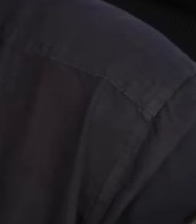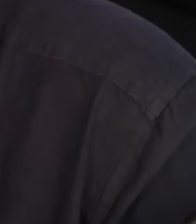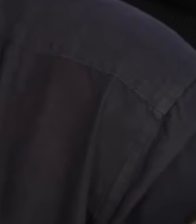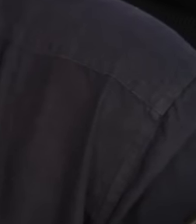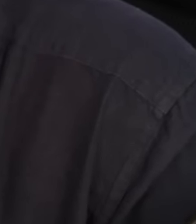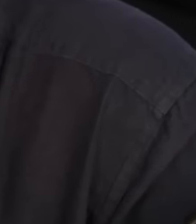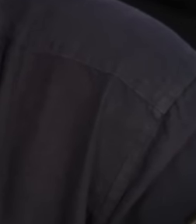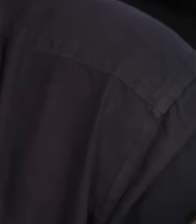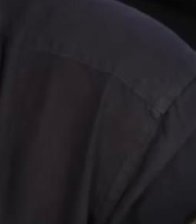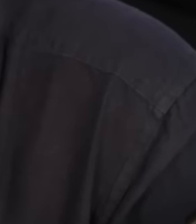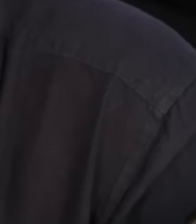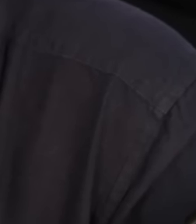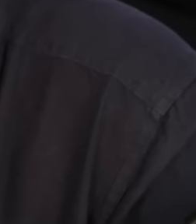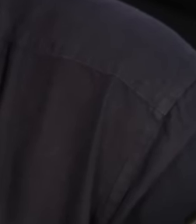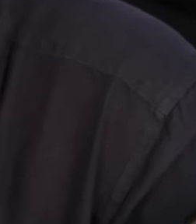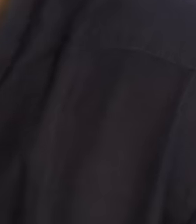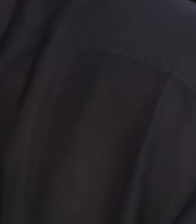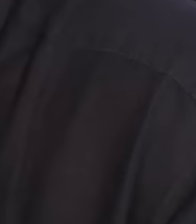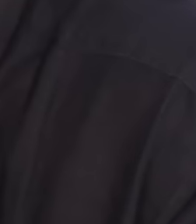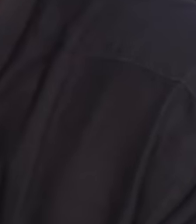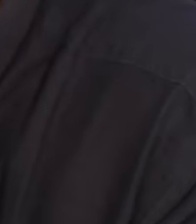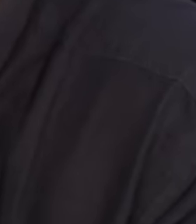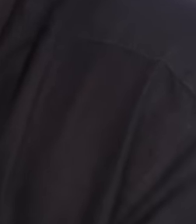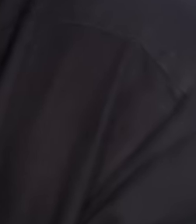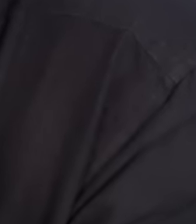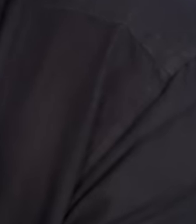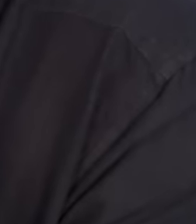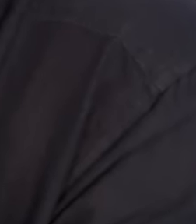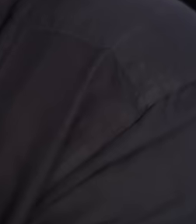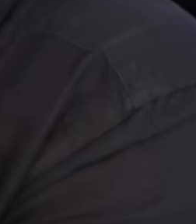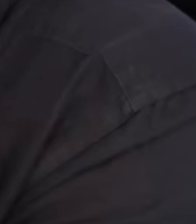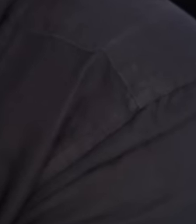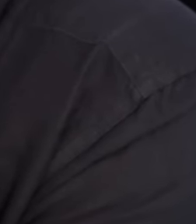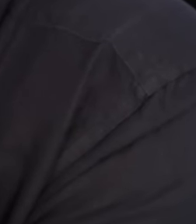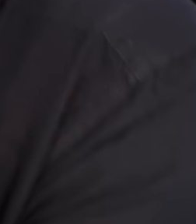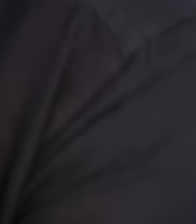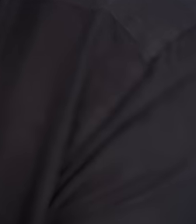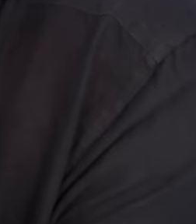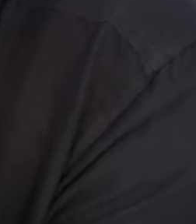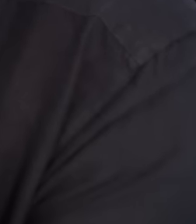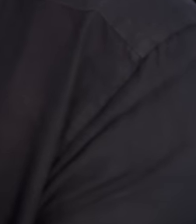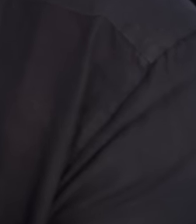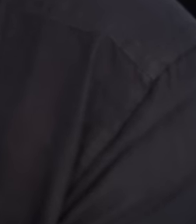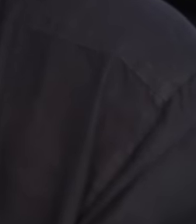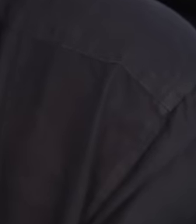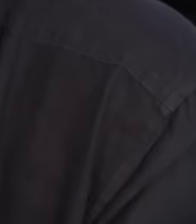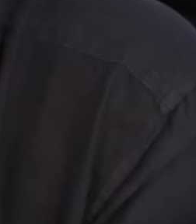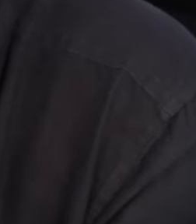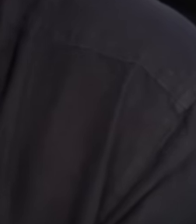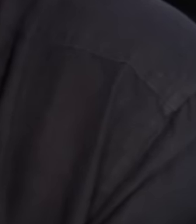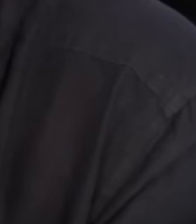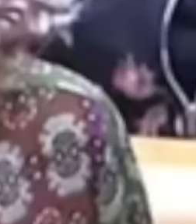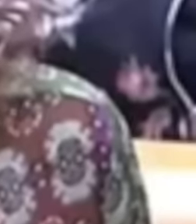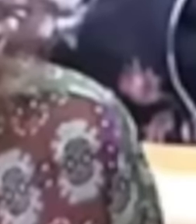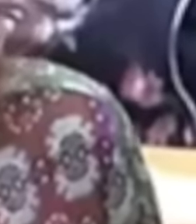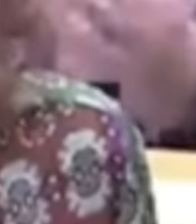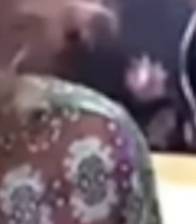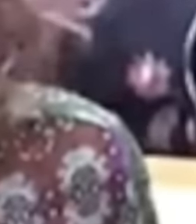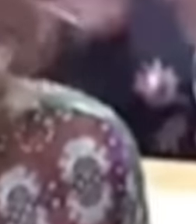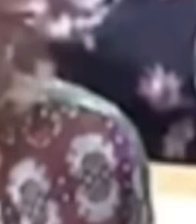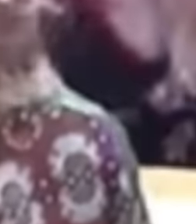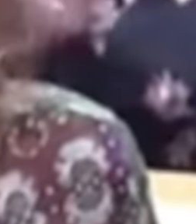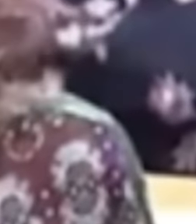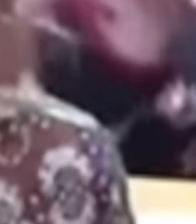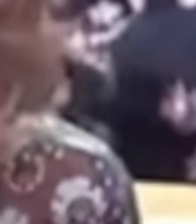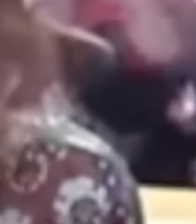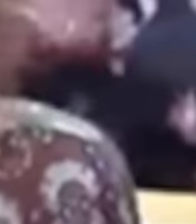grandes descubrimientos de esta legislatura. La senadora ponía contra las cuerdas a la ministra y Chiqui pues tenía que hacerlo de siempre. Decir que